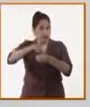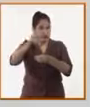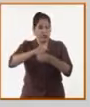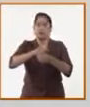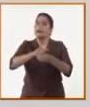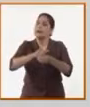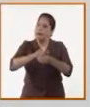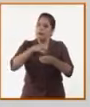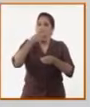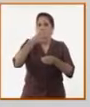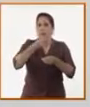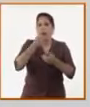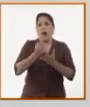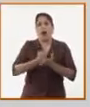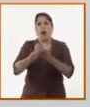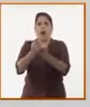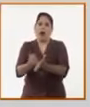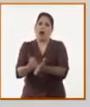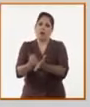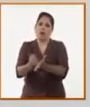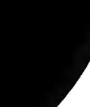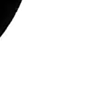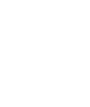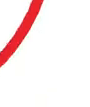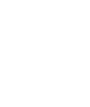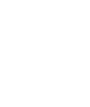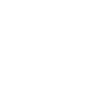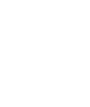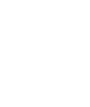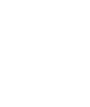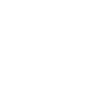poco para explicar el destino que tienen estos ingresos.